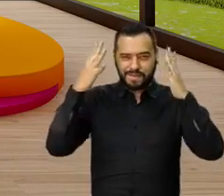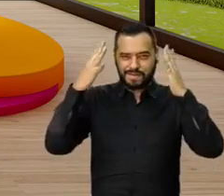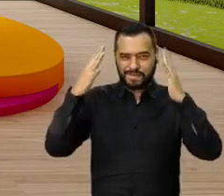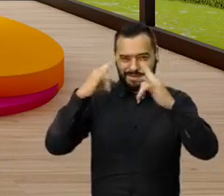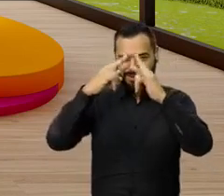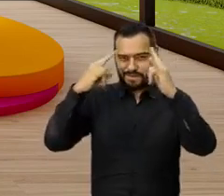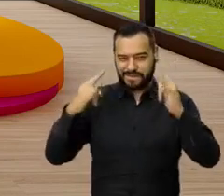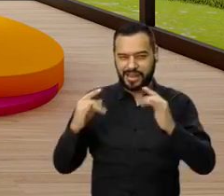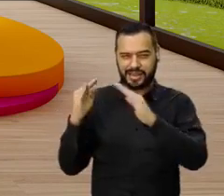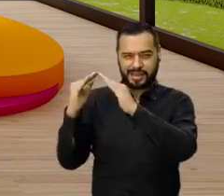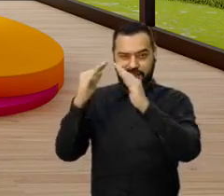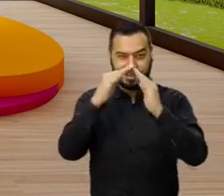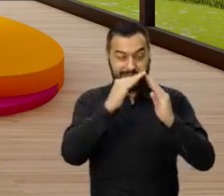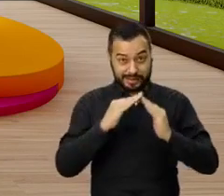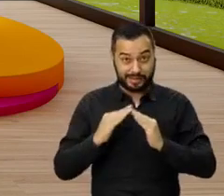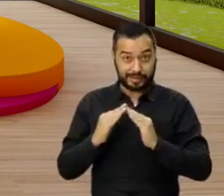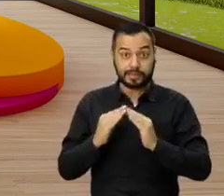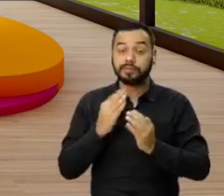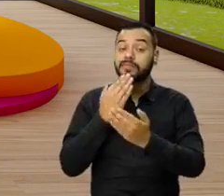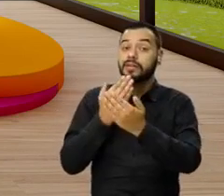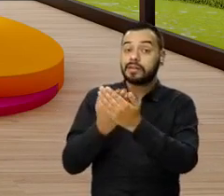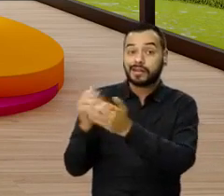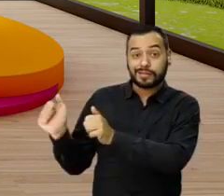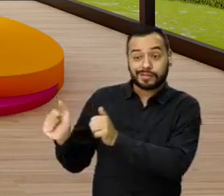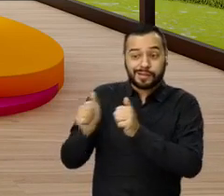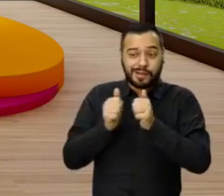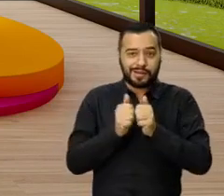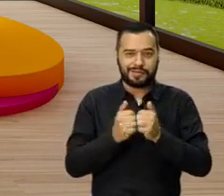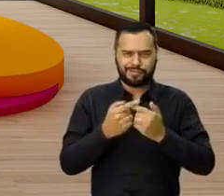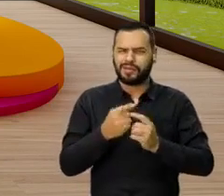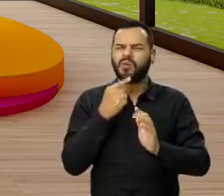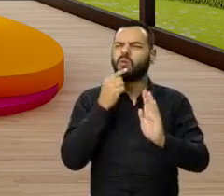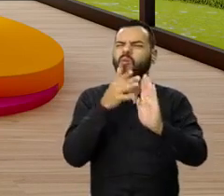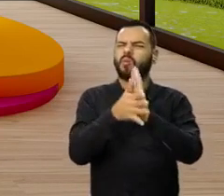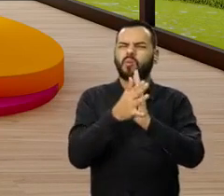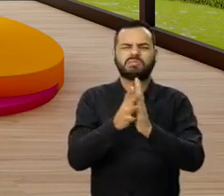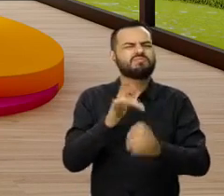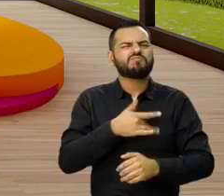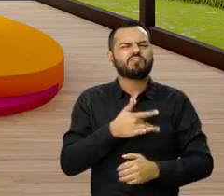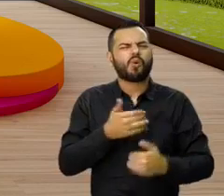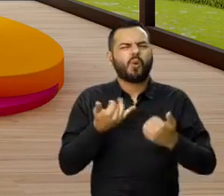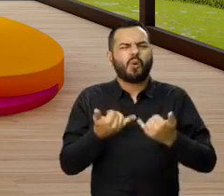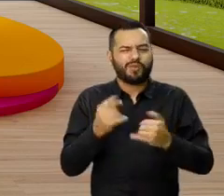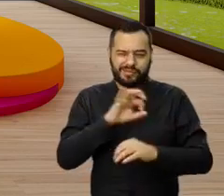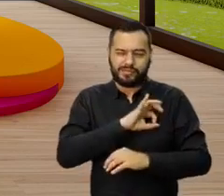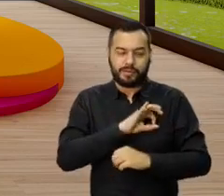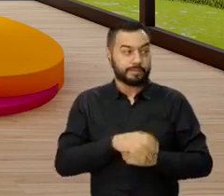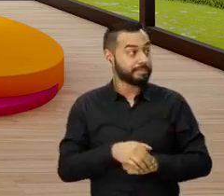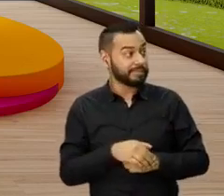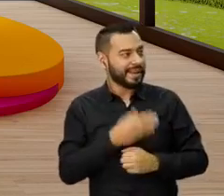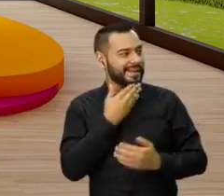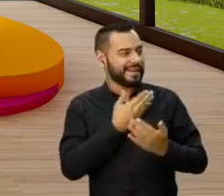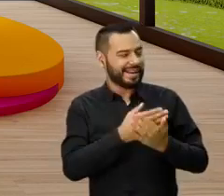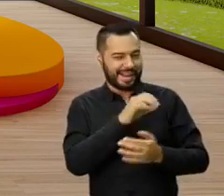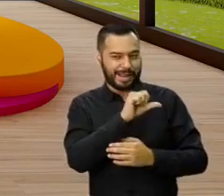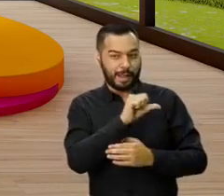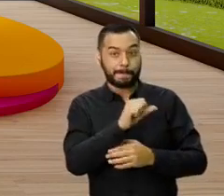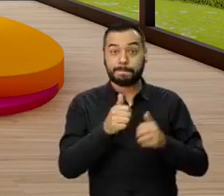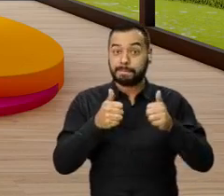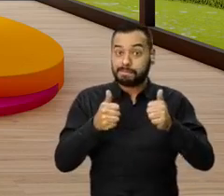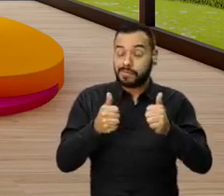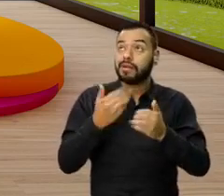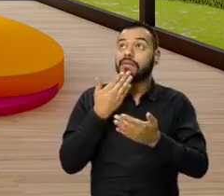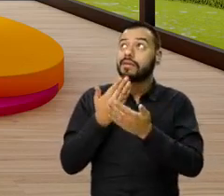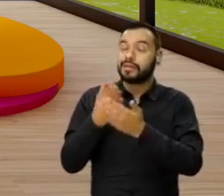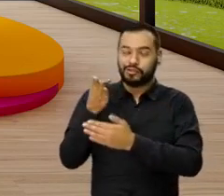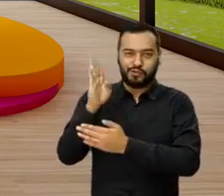virtual de vivienda. Gracias por acompañarnos y bueno, cuéntanos cómo te encuentras hoy este sábado. Gracias Carolina. Muy bien,